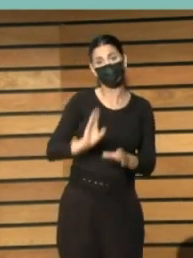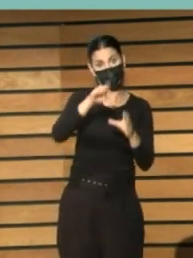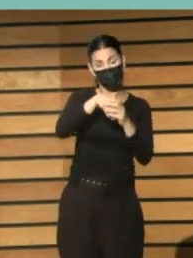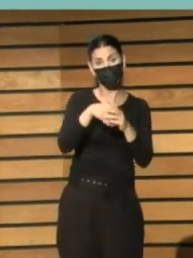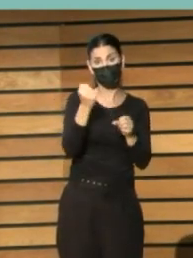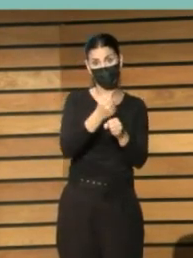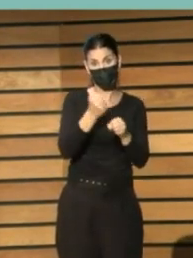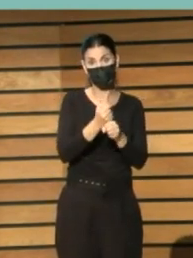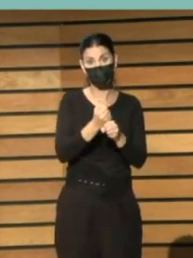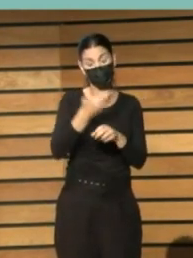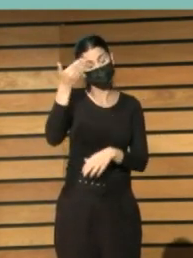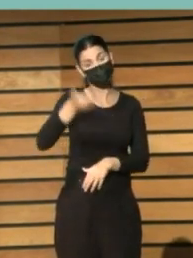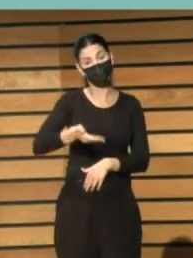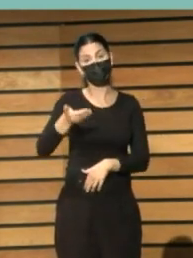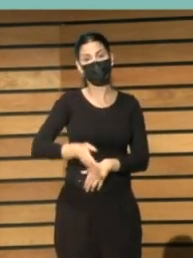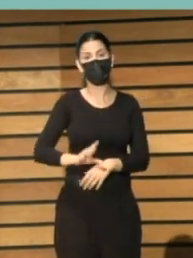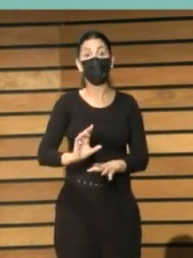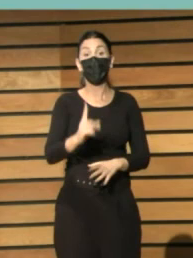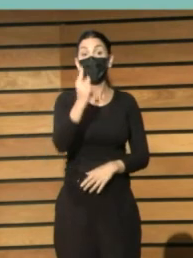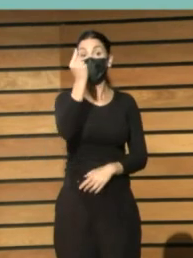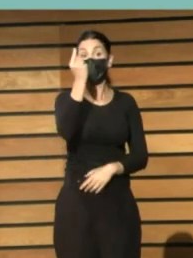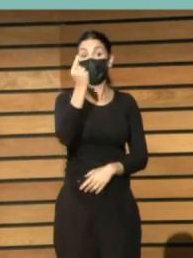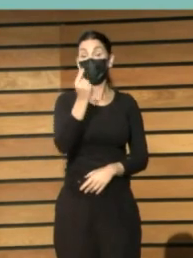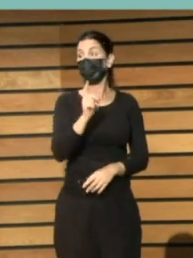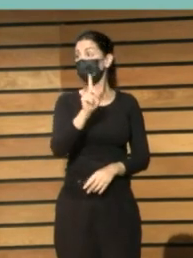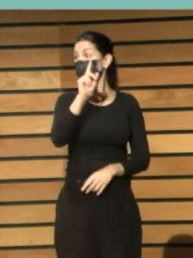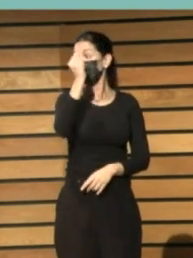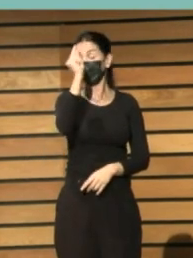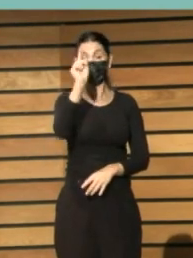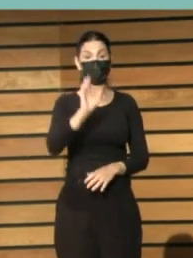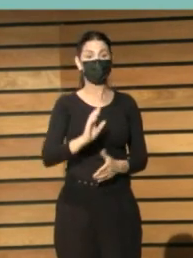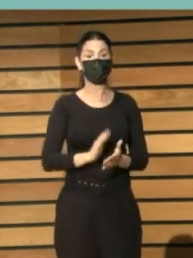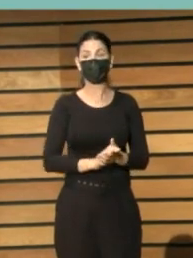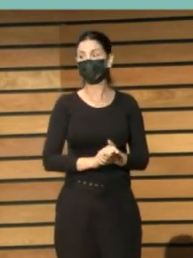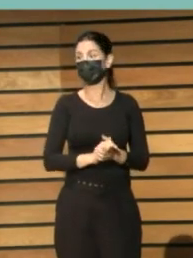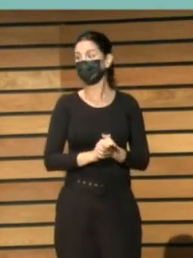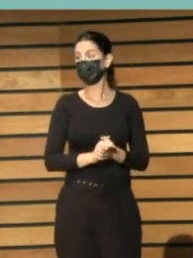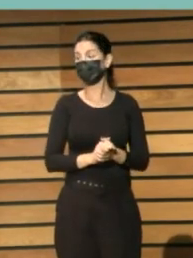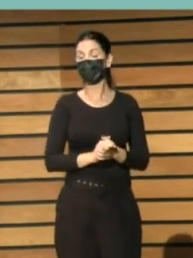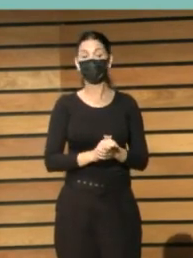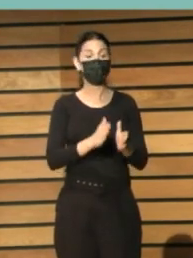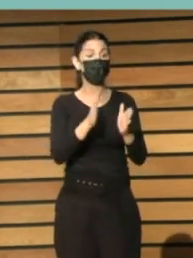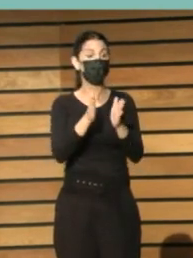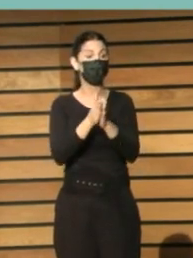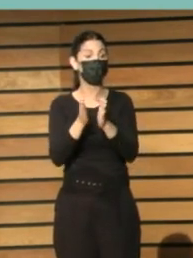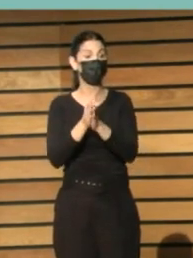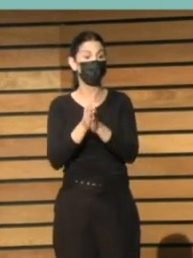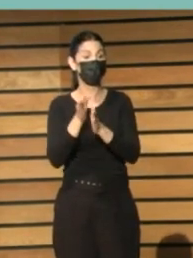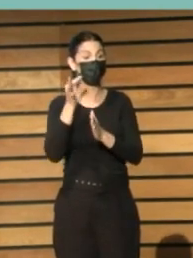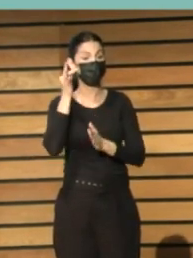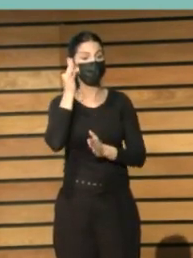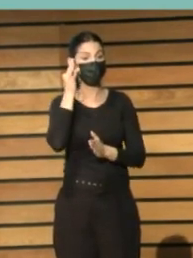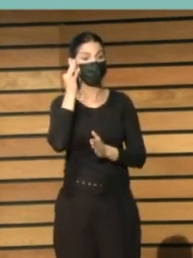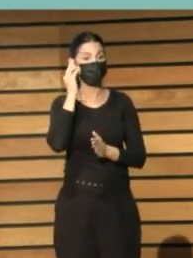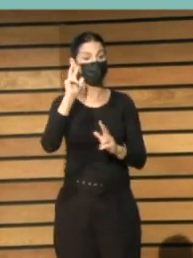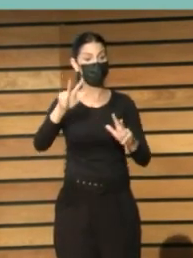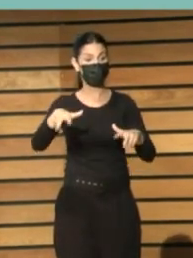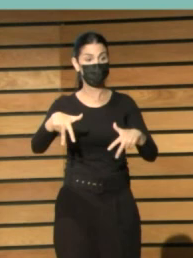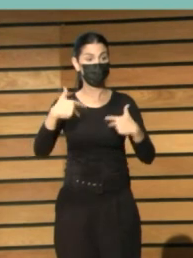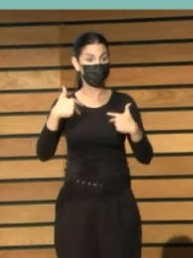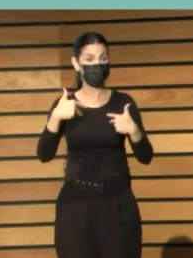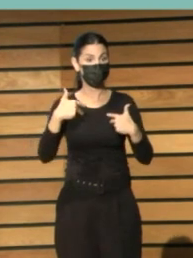bueno un minuto mis compañeros de mesa me han permitido para terminar